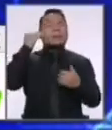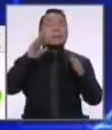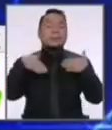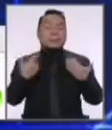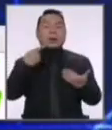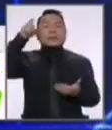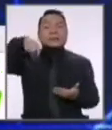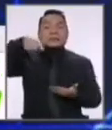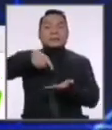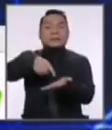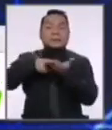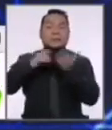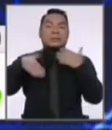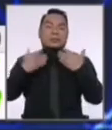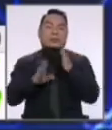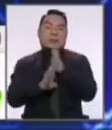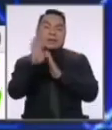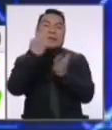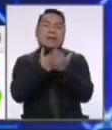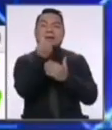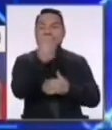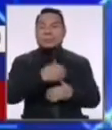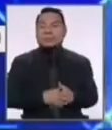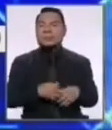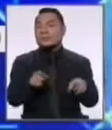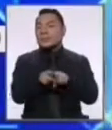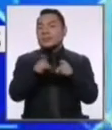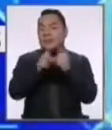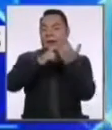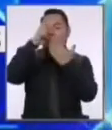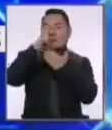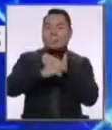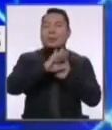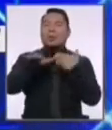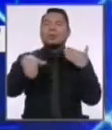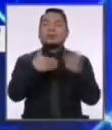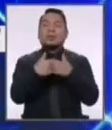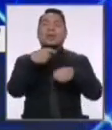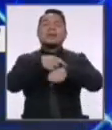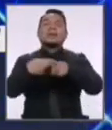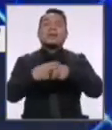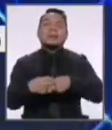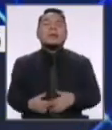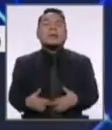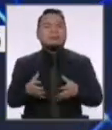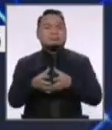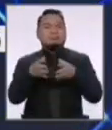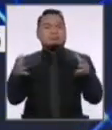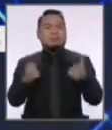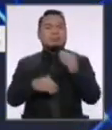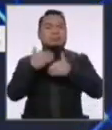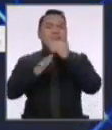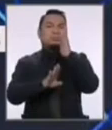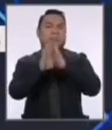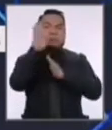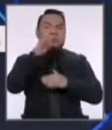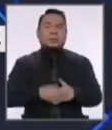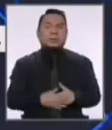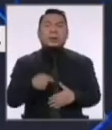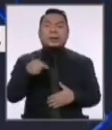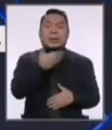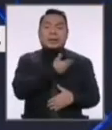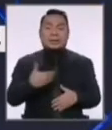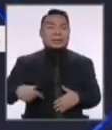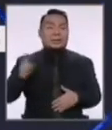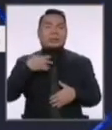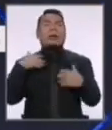la demanda, poder reactivar la economía. Finalmente, un plan de empleo masivo temporal y el incremento de la inversión pública. El Estado no